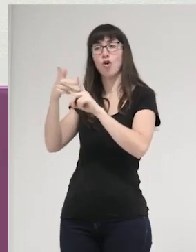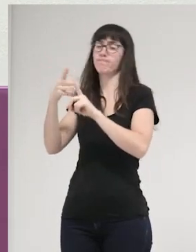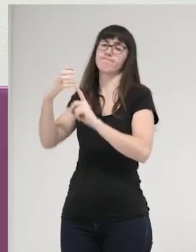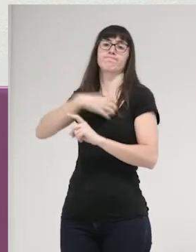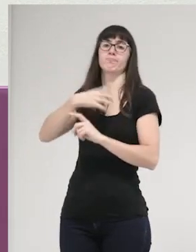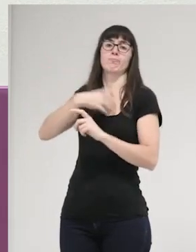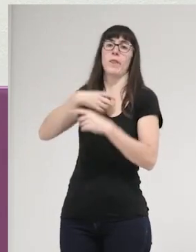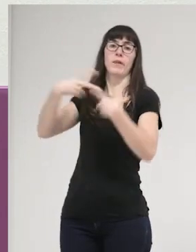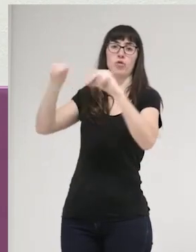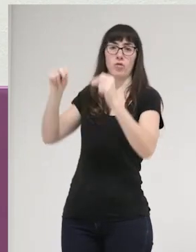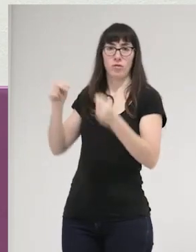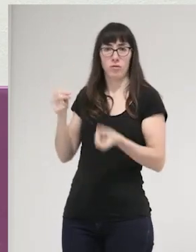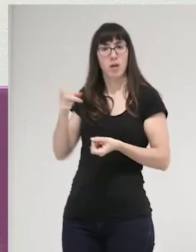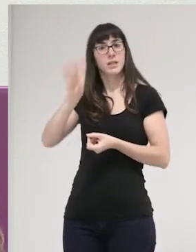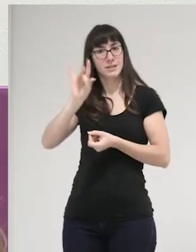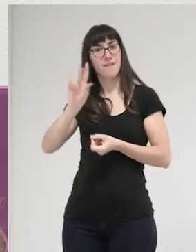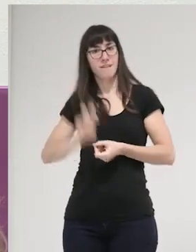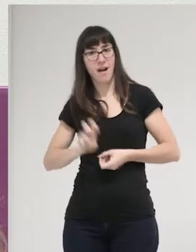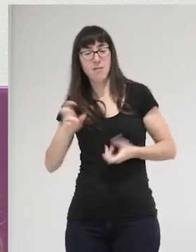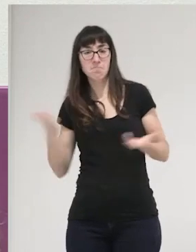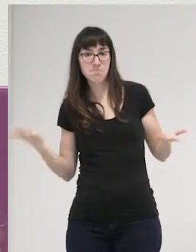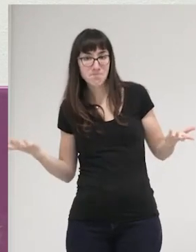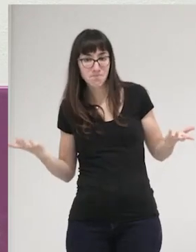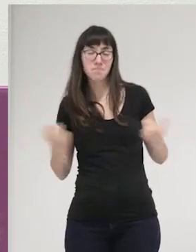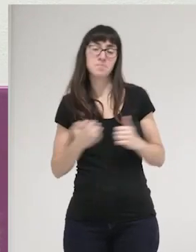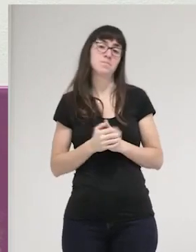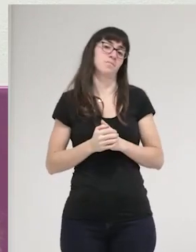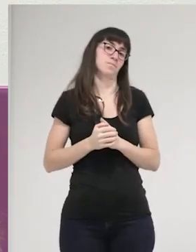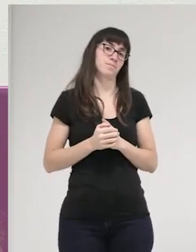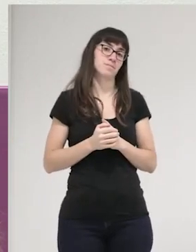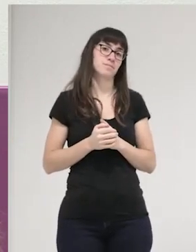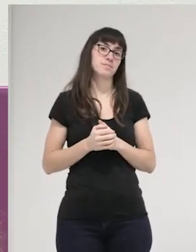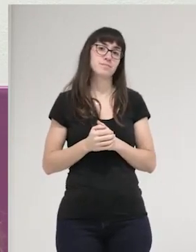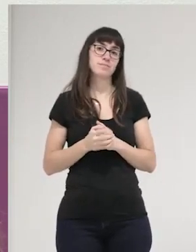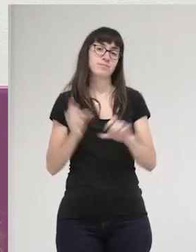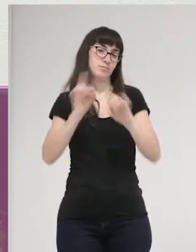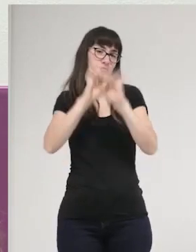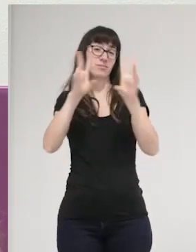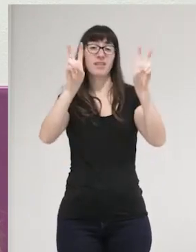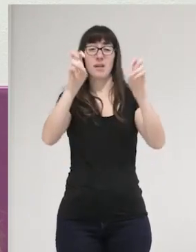Simplemente, fuera también ya de lo que sería la demanda explícitamente penal,